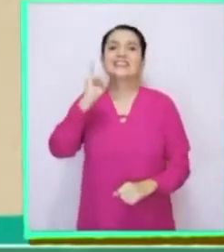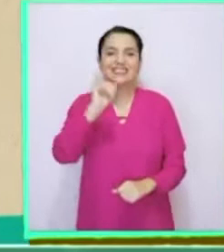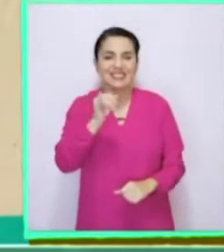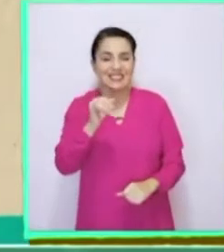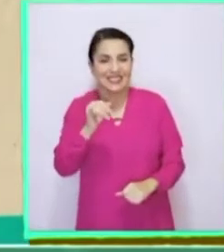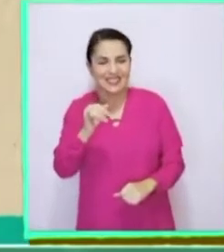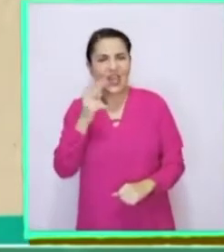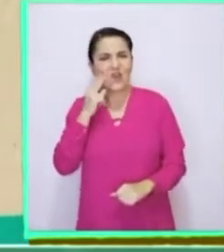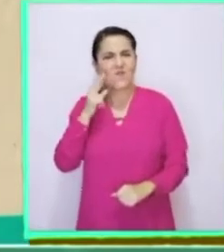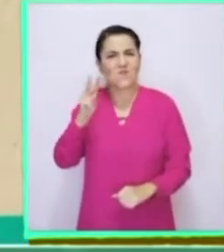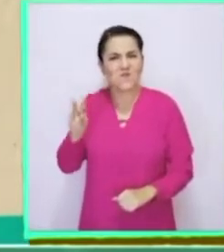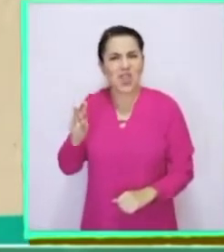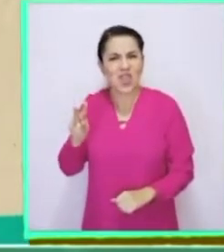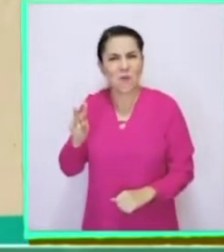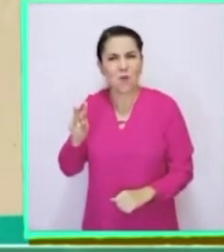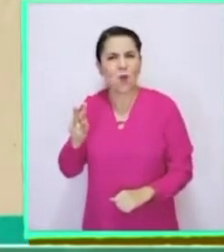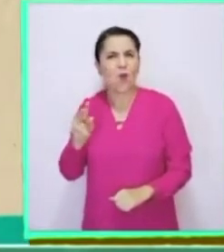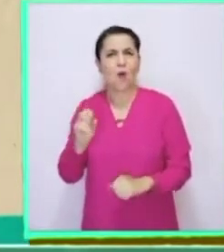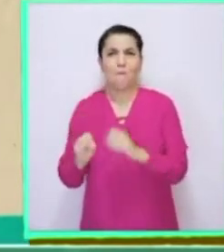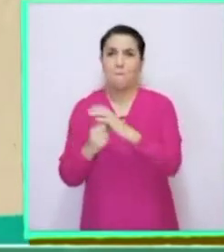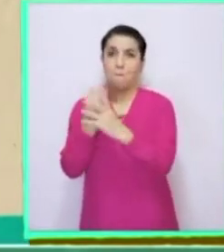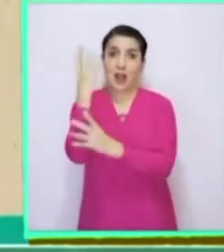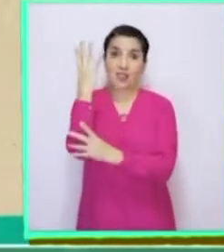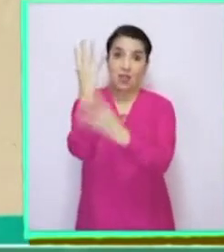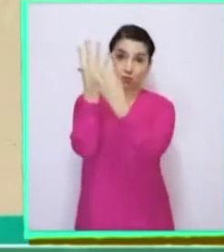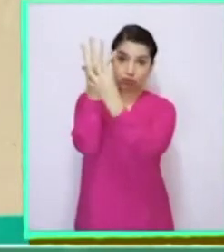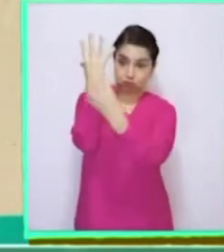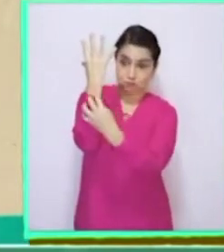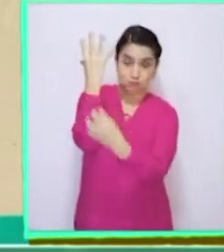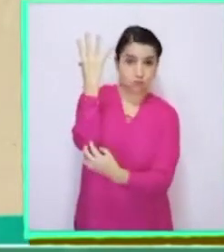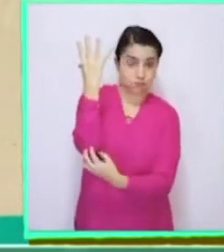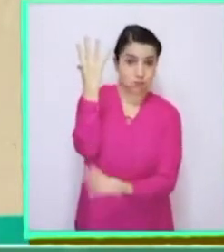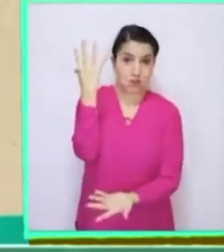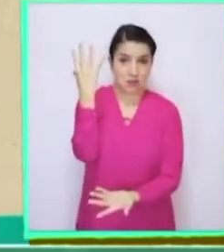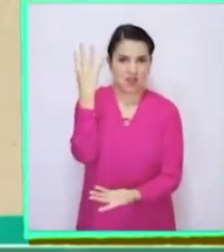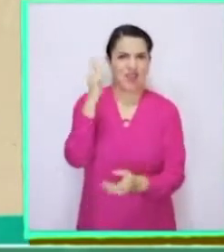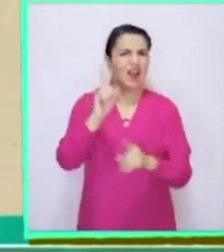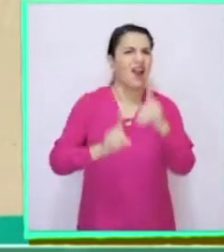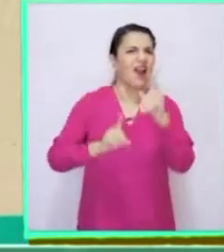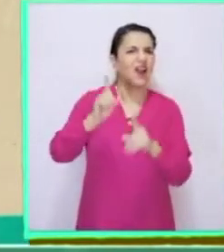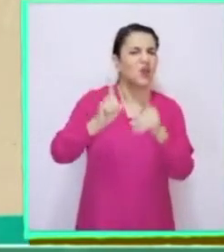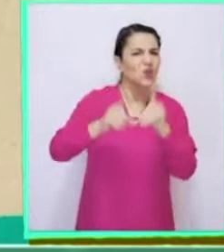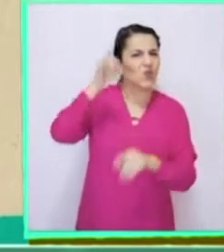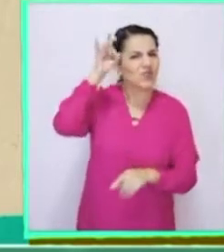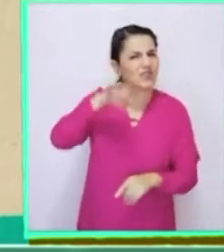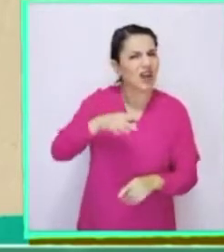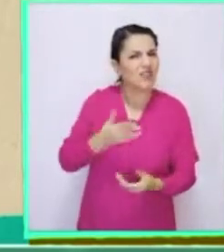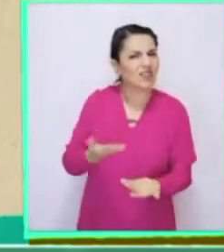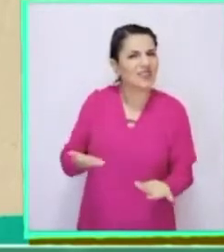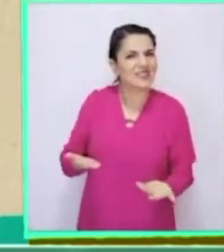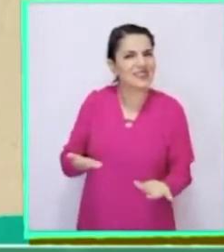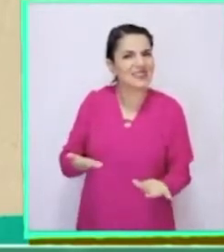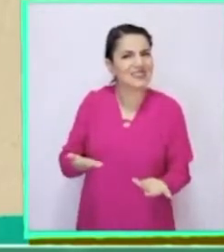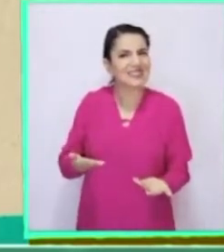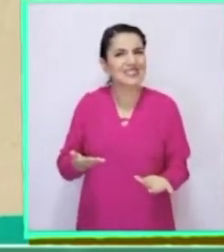Exacto. Aquí podemos ver cuáles son las partes de la planta. ¿Alguien conoce alguna?